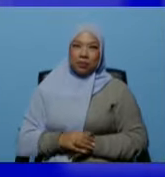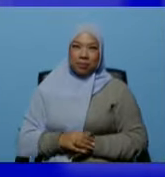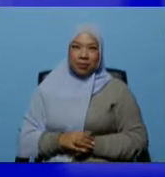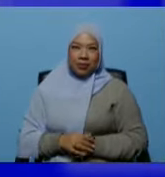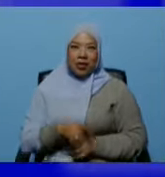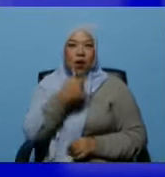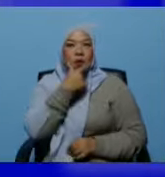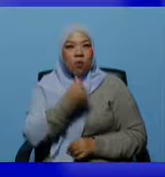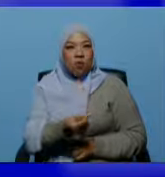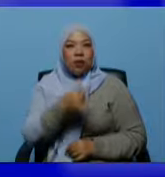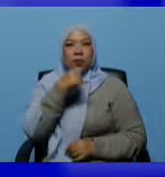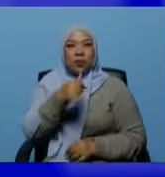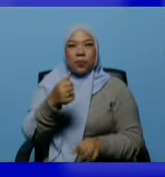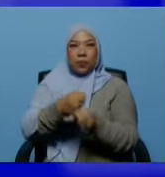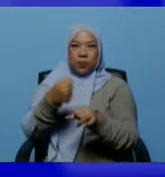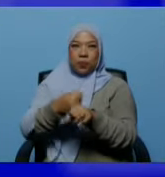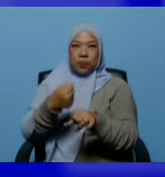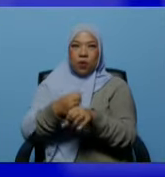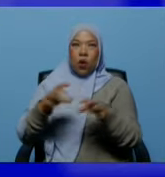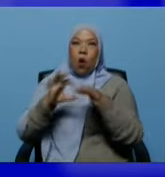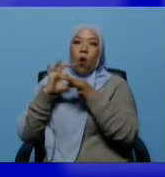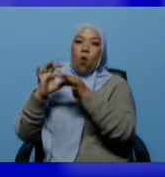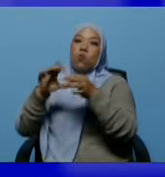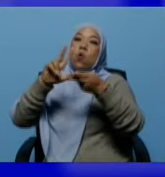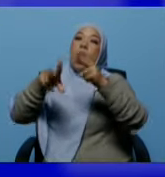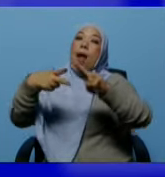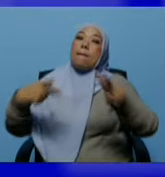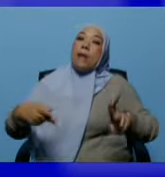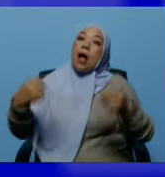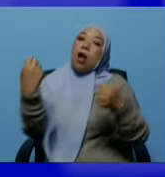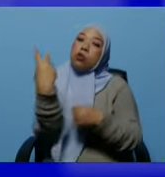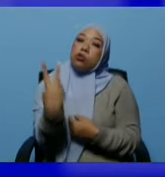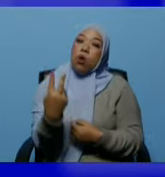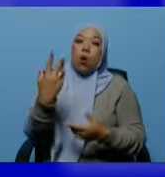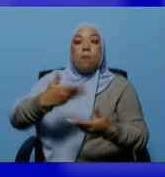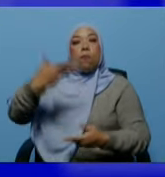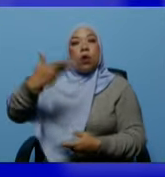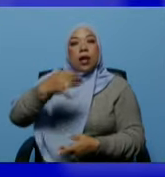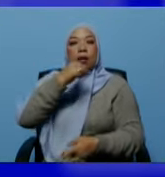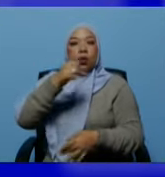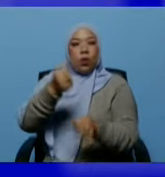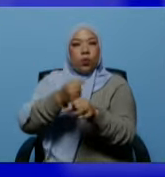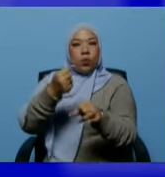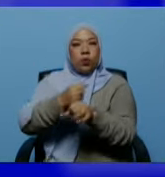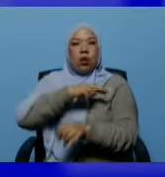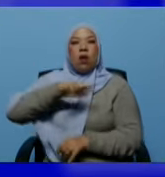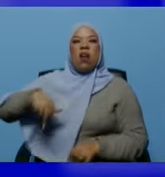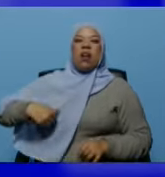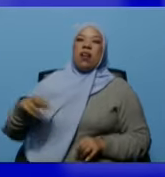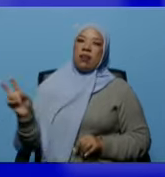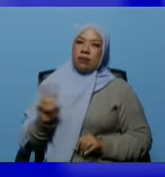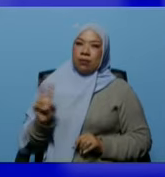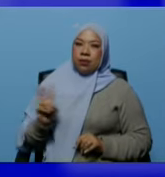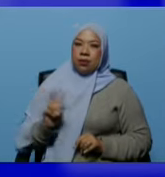sencillamente la unión nacional y la paz son los dos requisitos fundamentales para nosotros mira